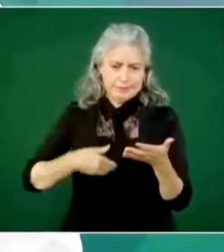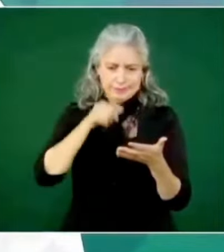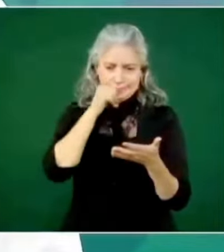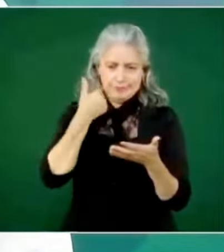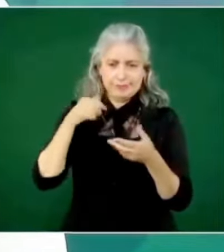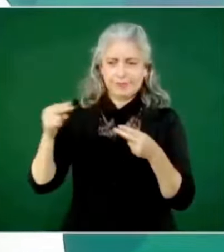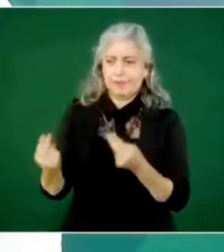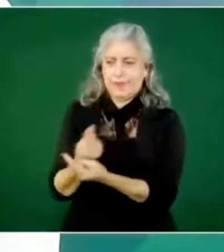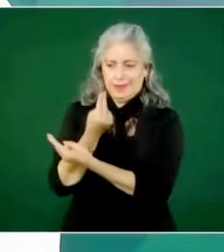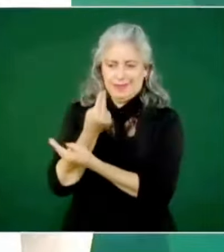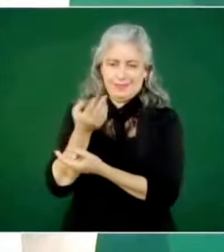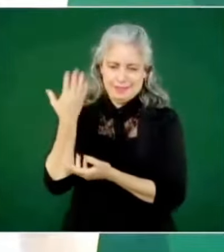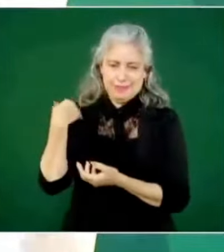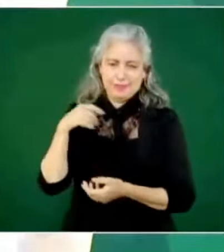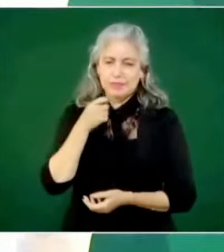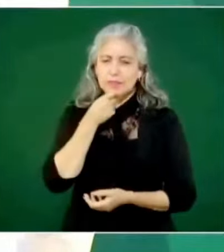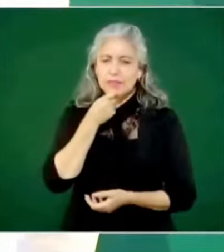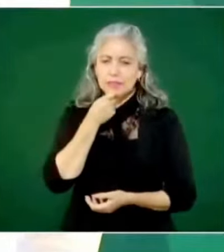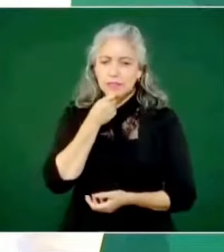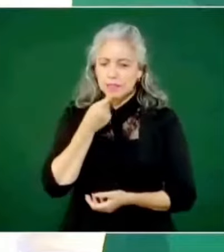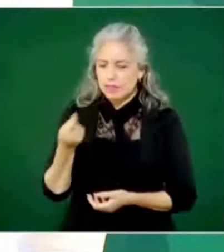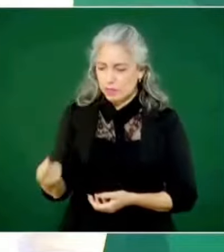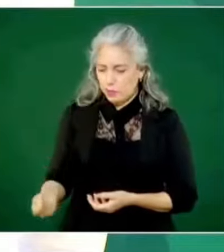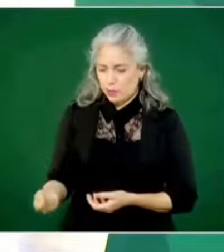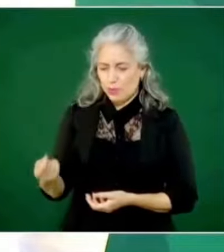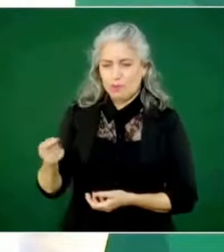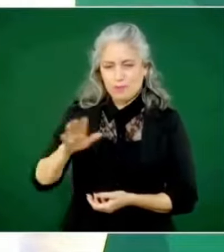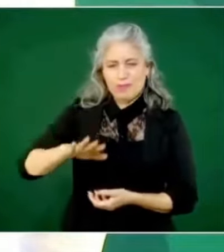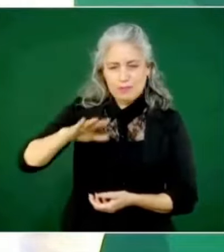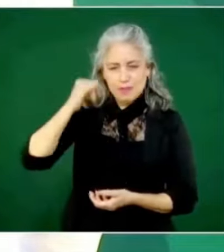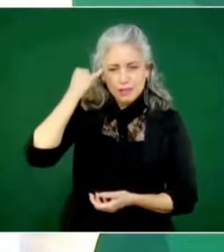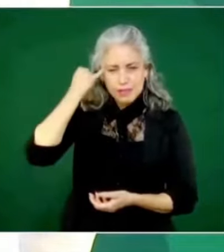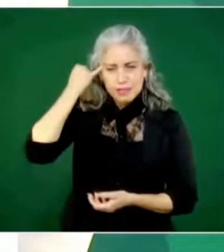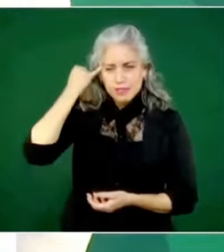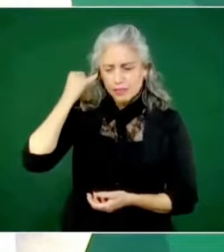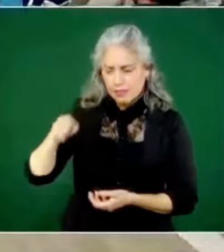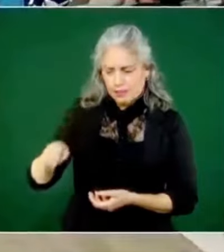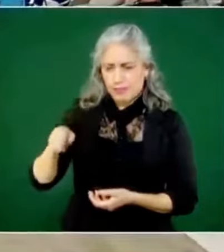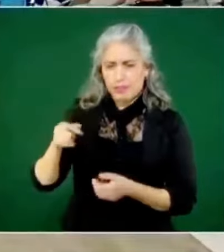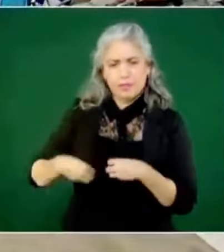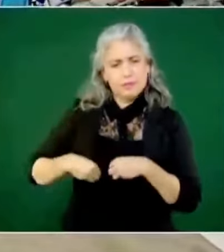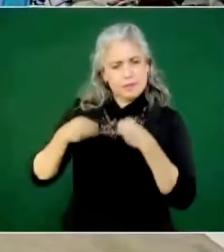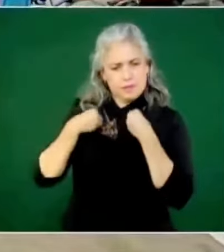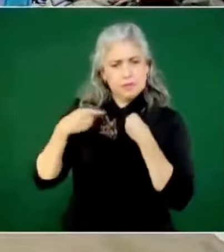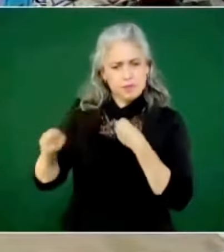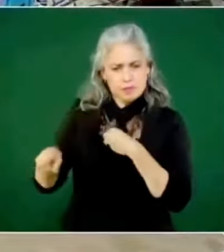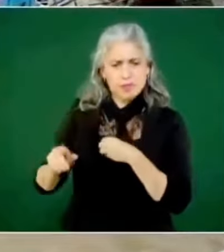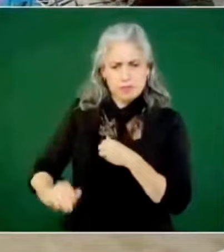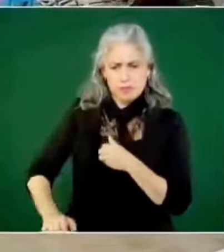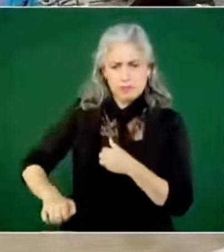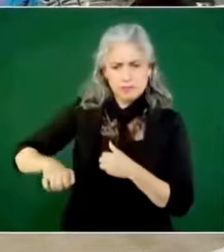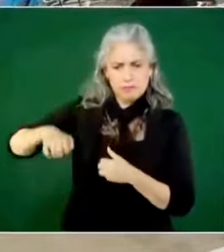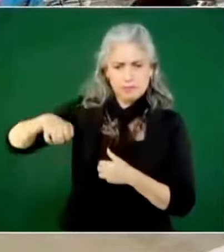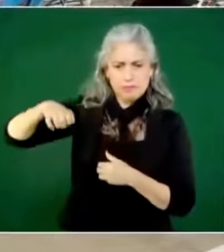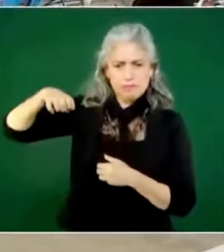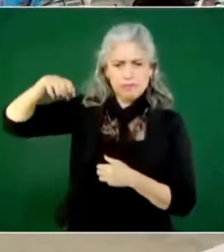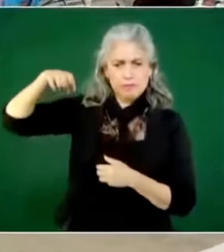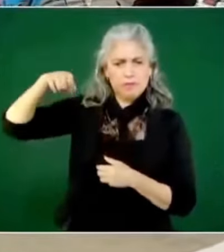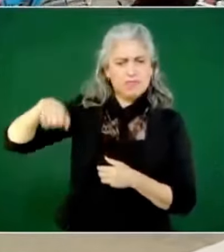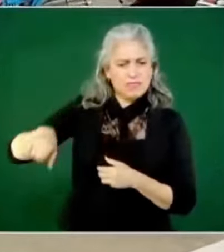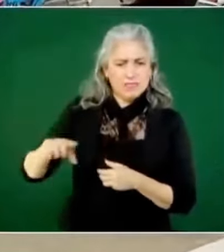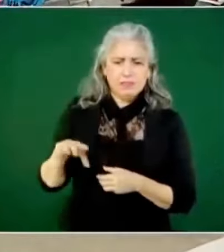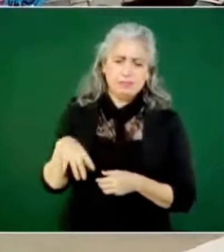de niño vive en una comunidad indígena, se forma con mucho